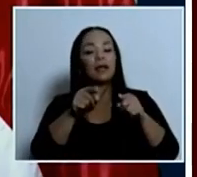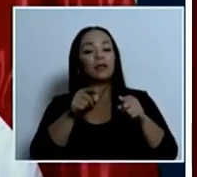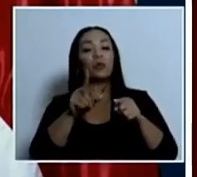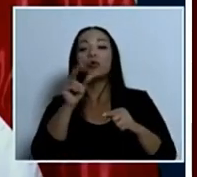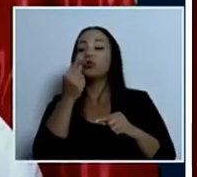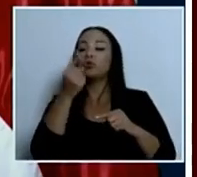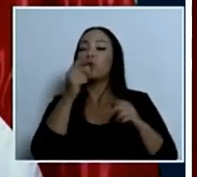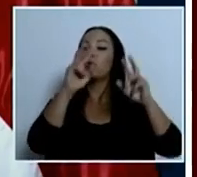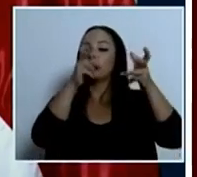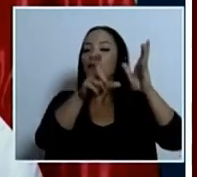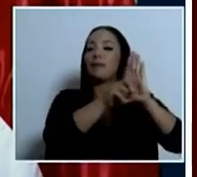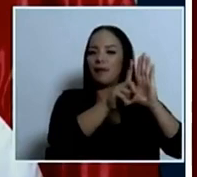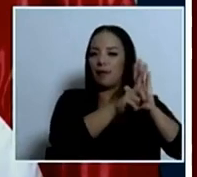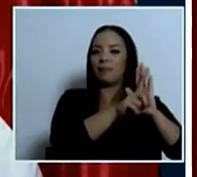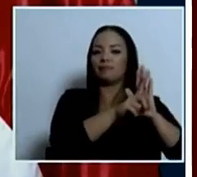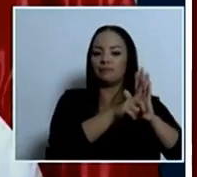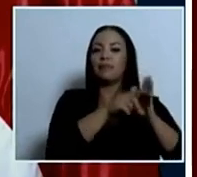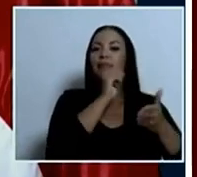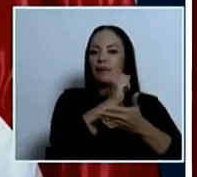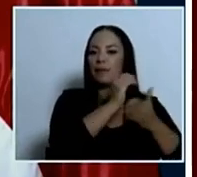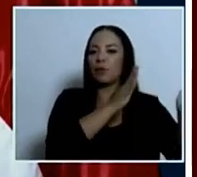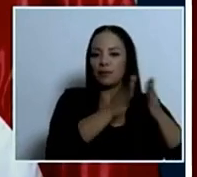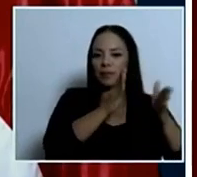crimen organizado cuyo artículo 2